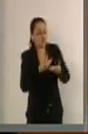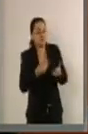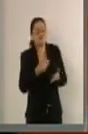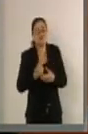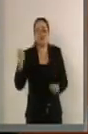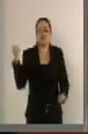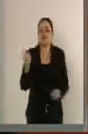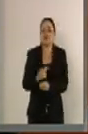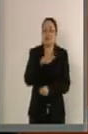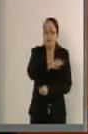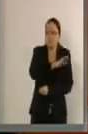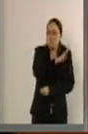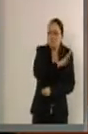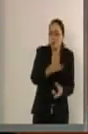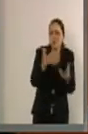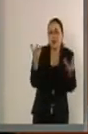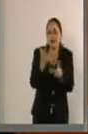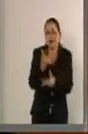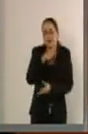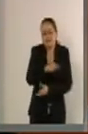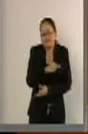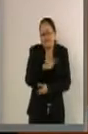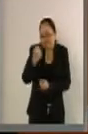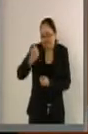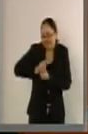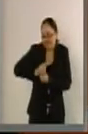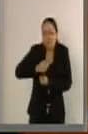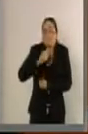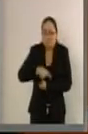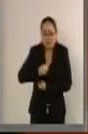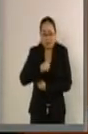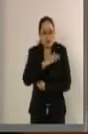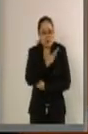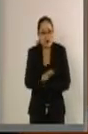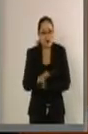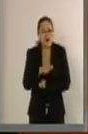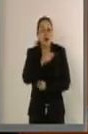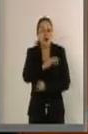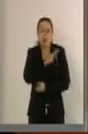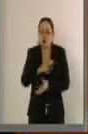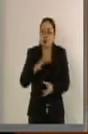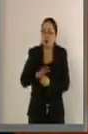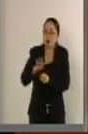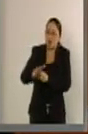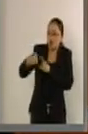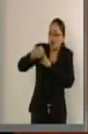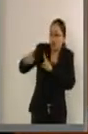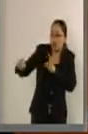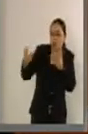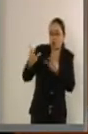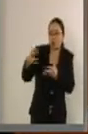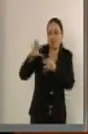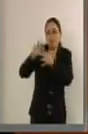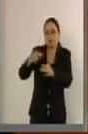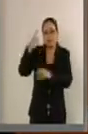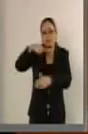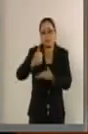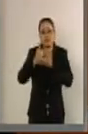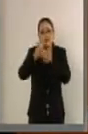de su fuerza y de su capacidad. La capacidad de tomar las riendas del país